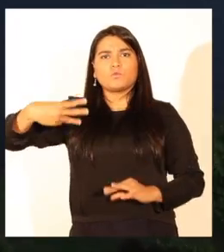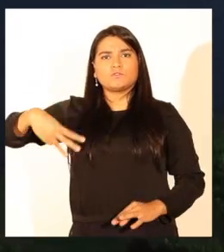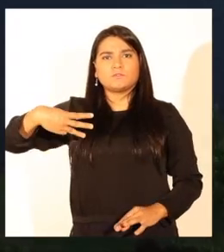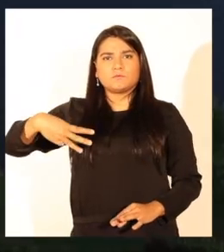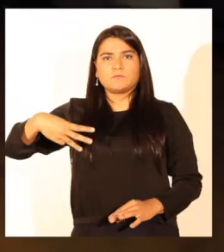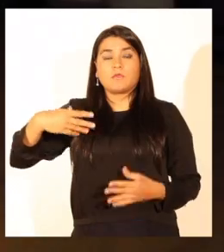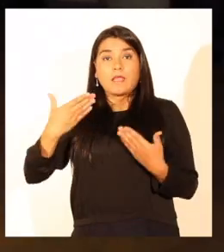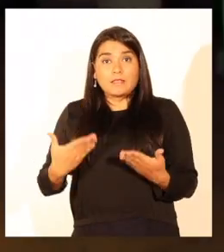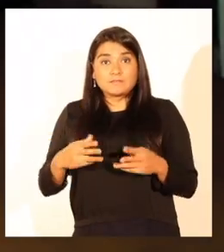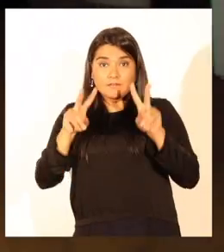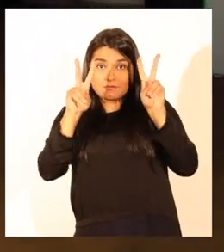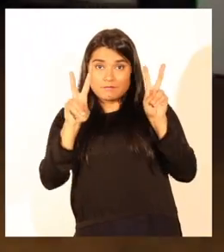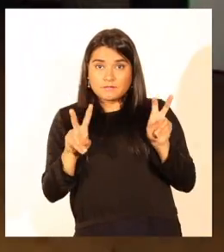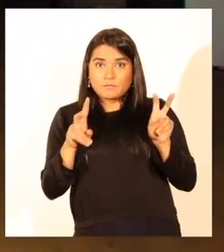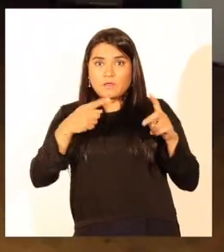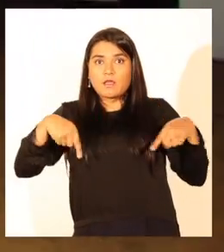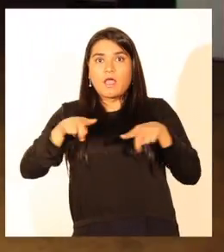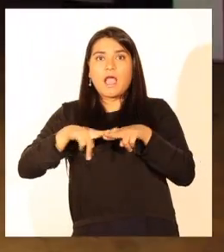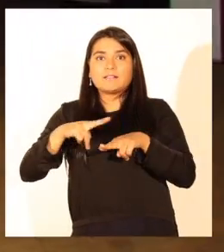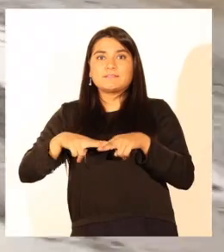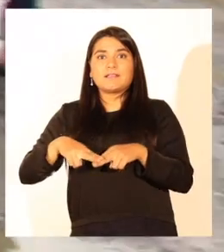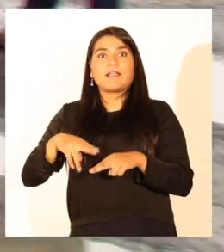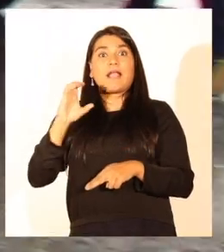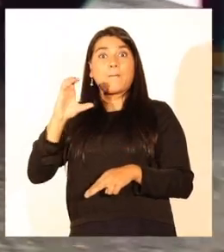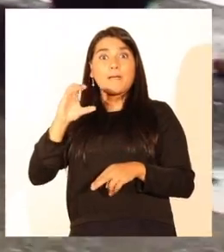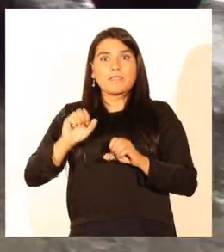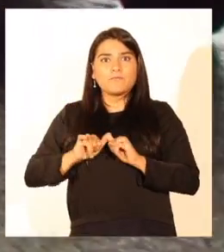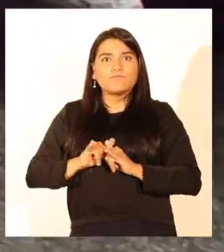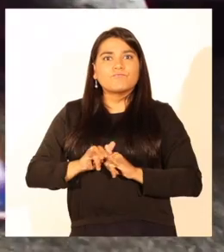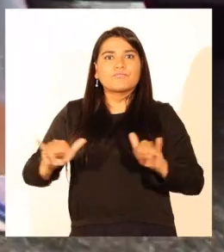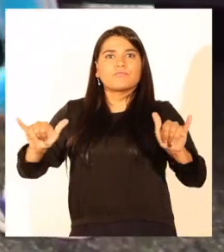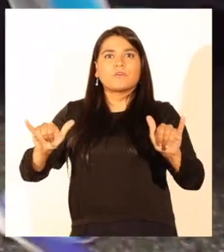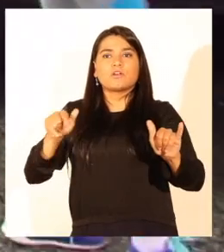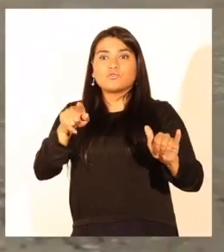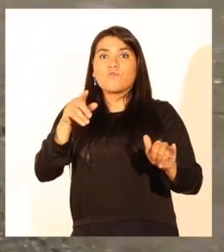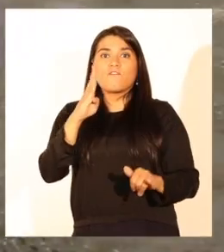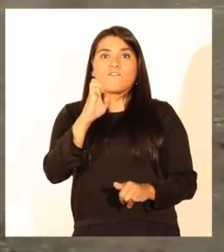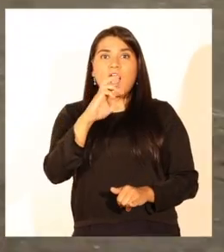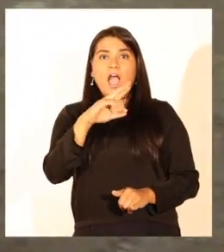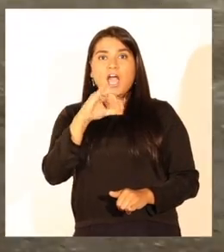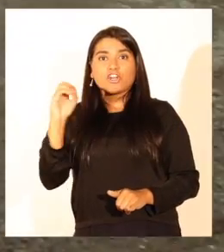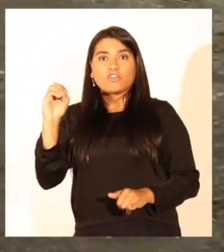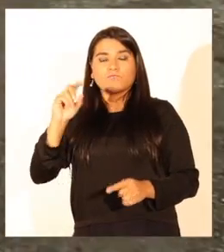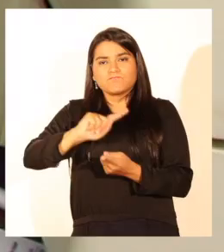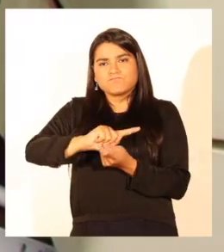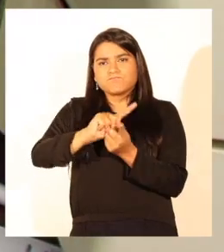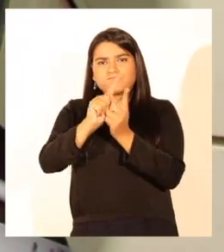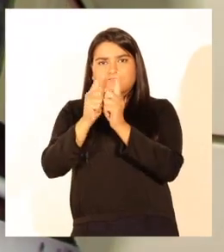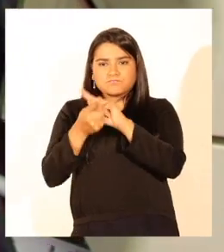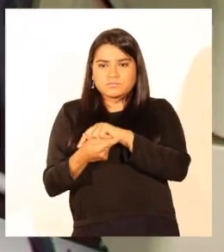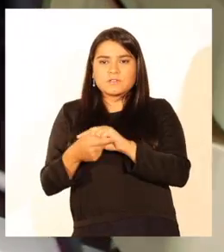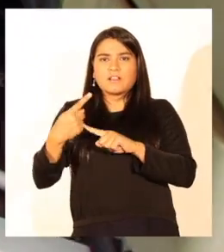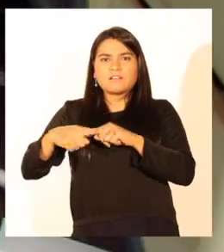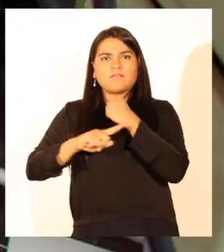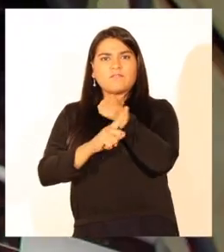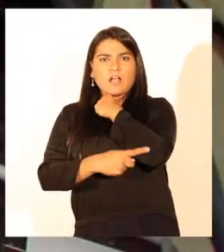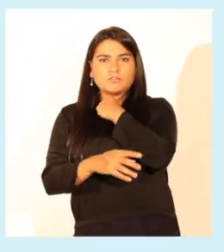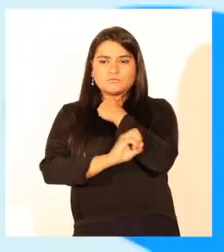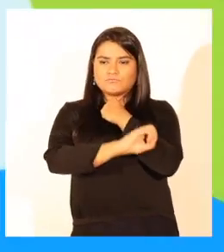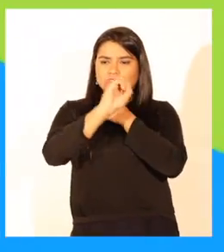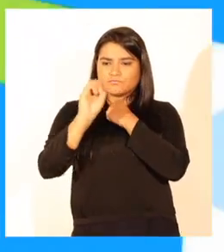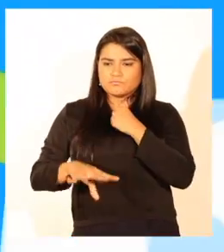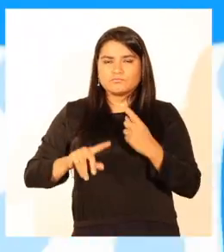En este marco, se realizó la campaña Recicla tu Barrio, donde se recolectaron cuatro toneladas de residuos.